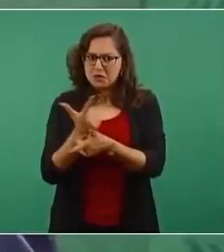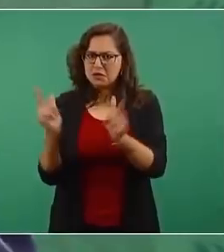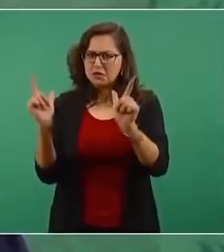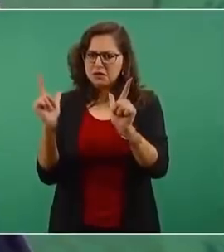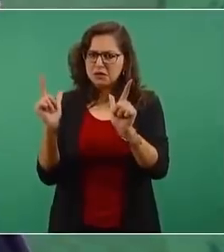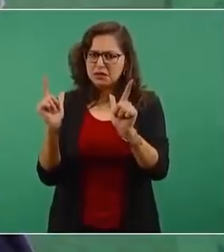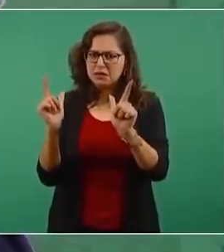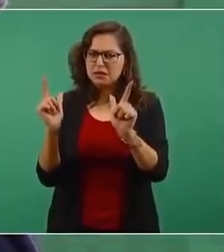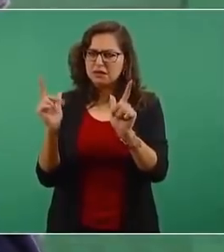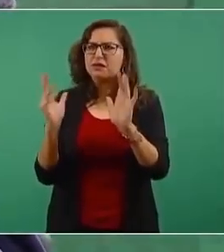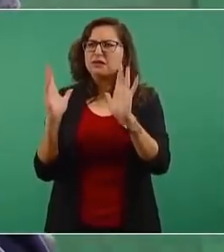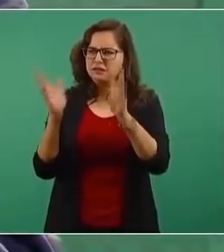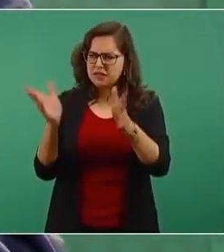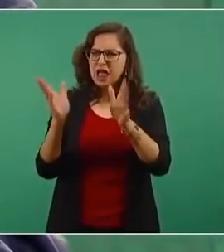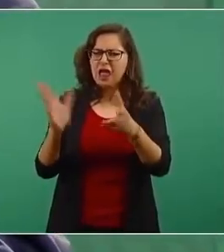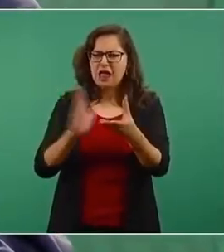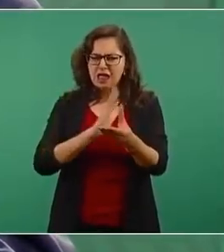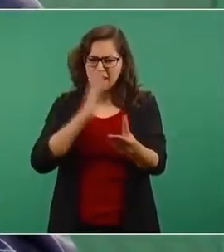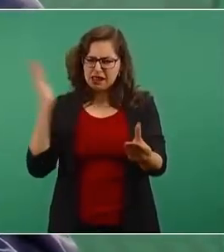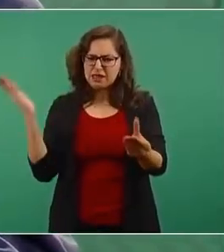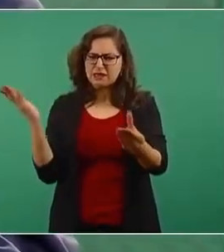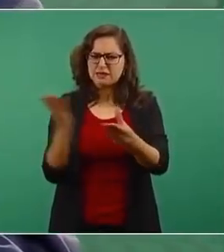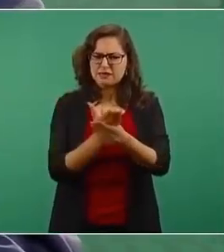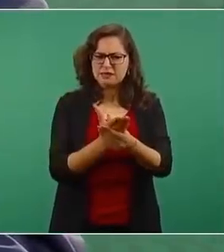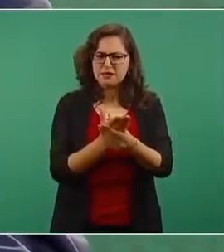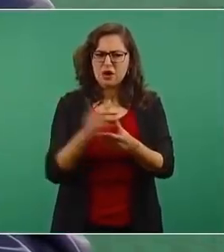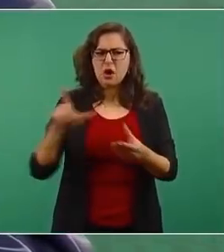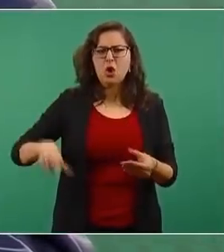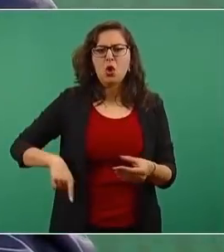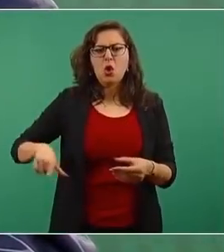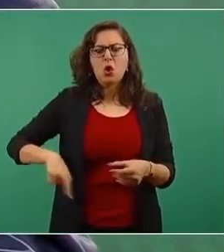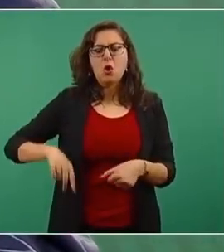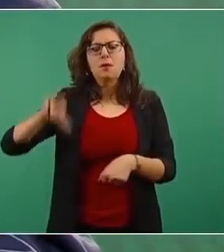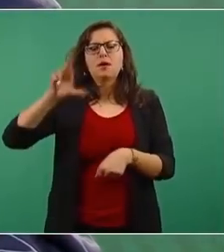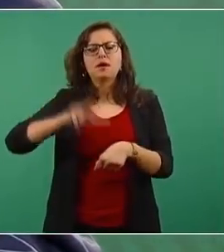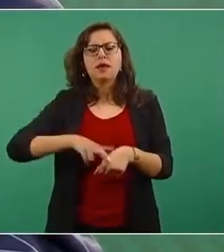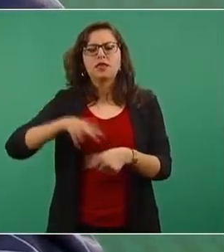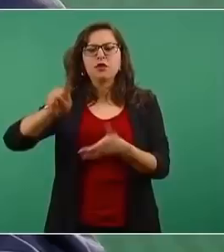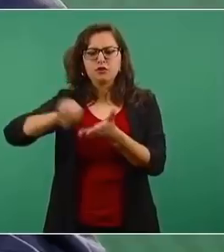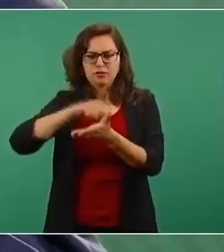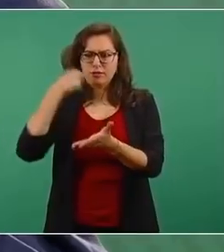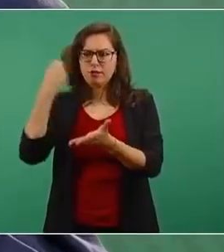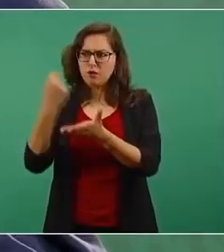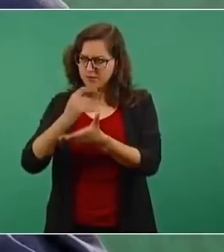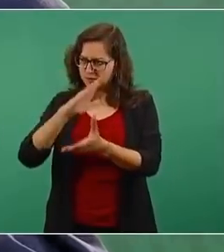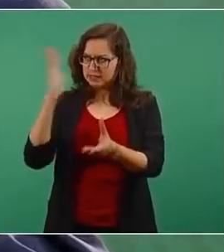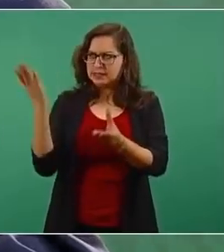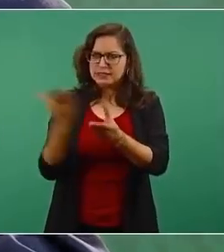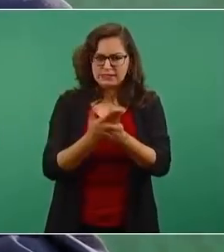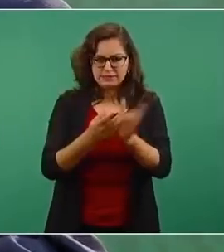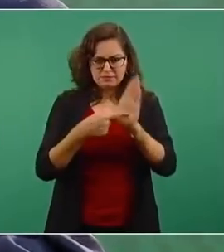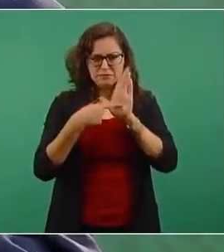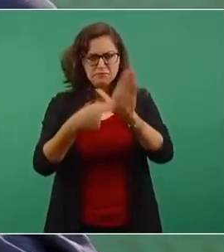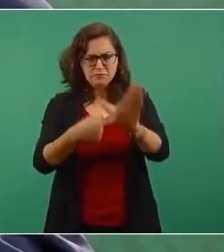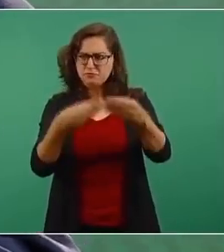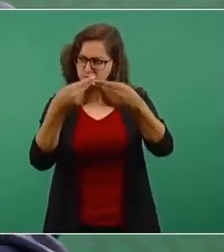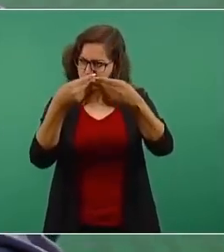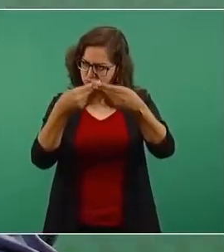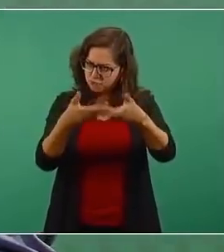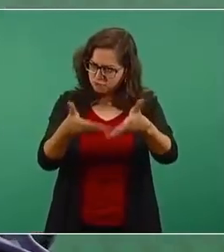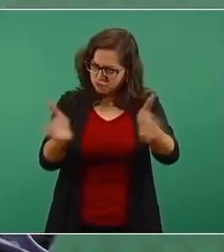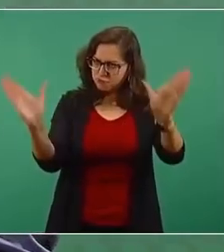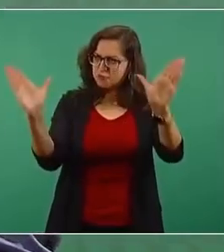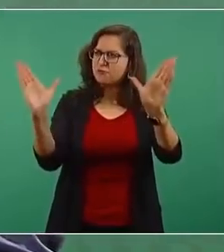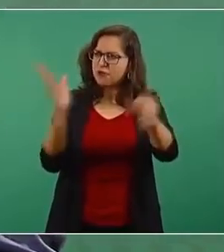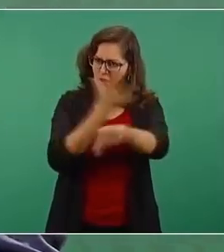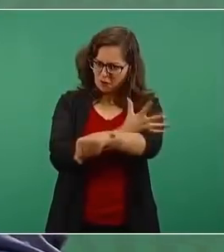conocer el expediente del gobernador de Tamaulipas, que sea transparente,